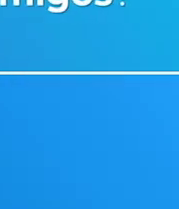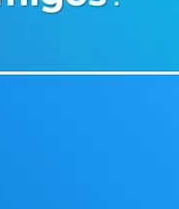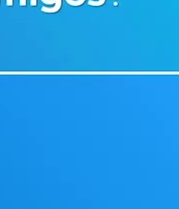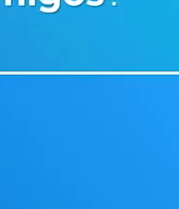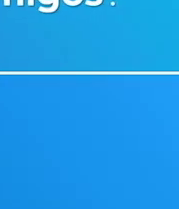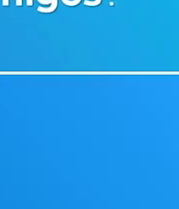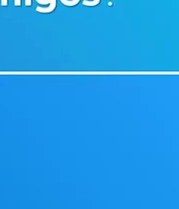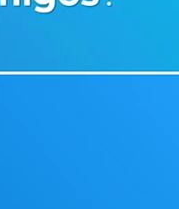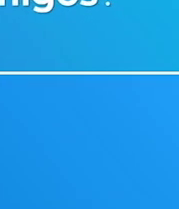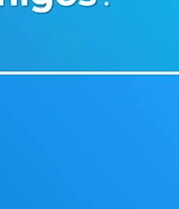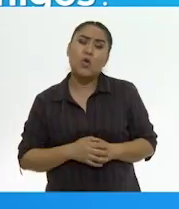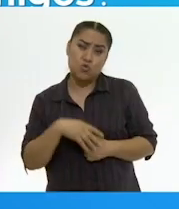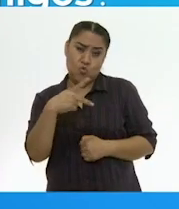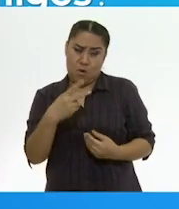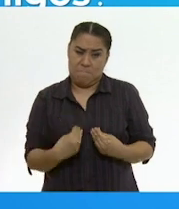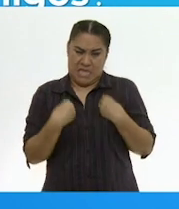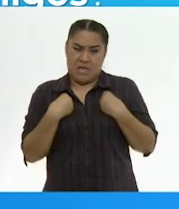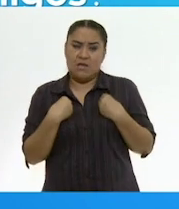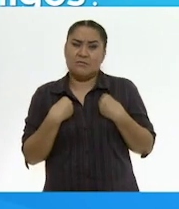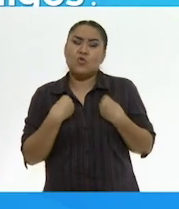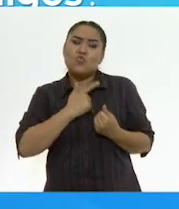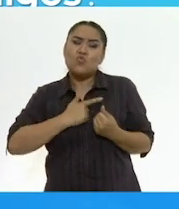¿Qué te gustaría contar de tu vida a tus amigos?